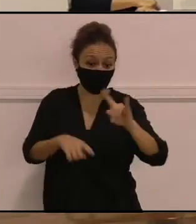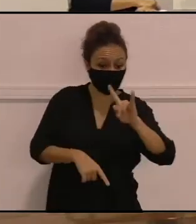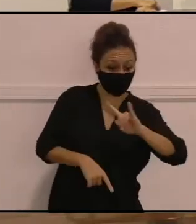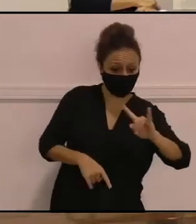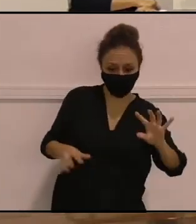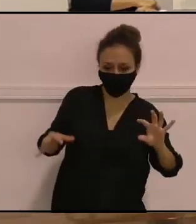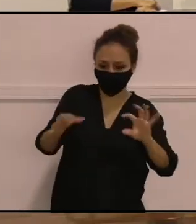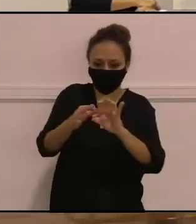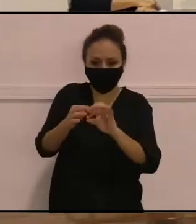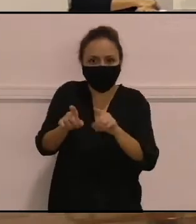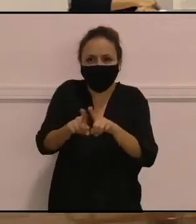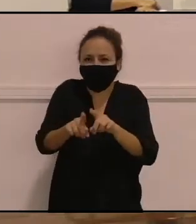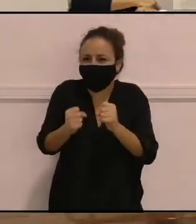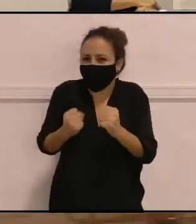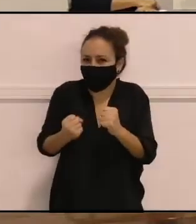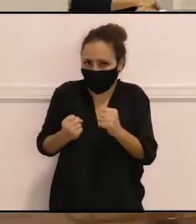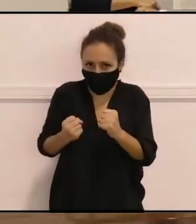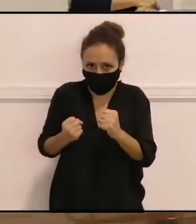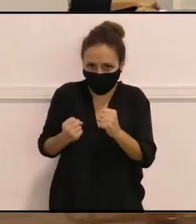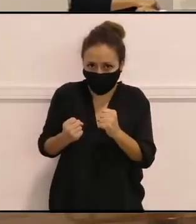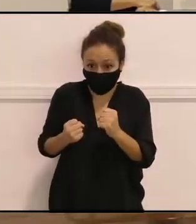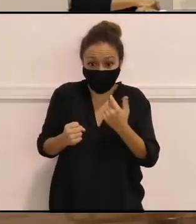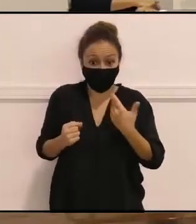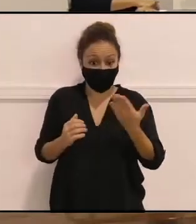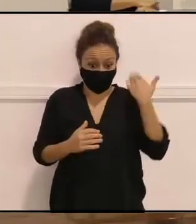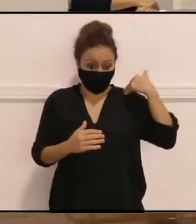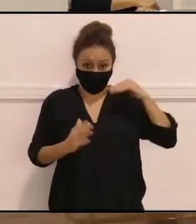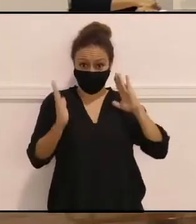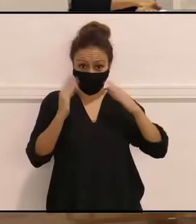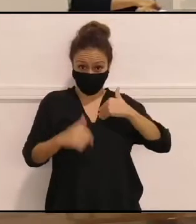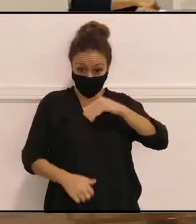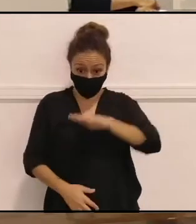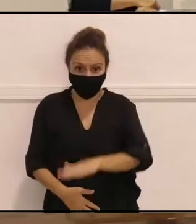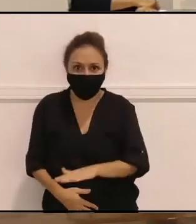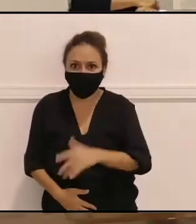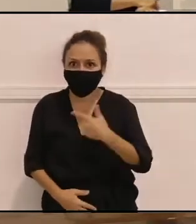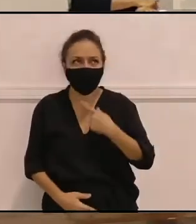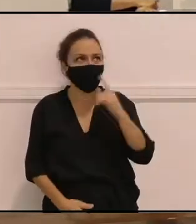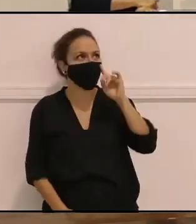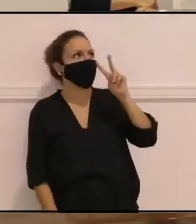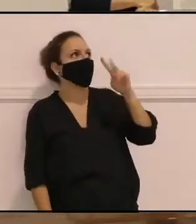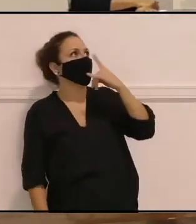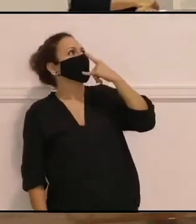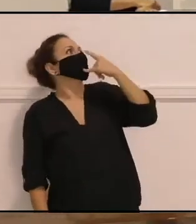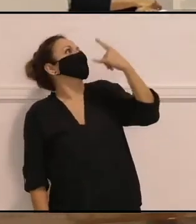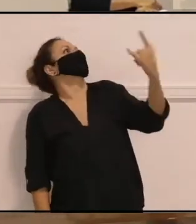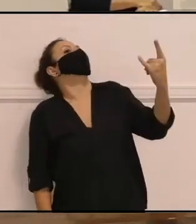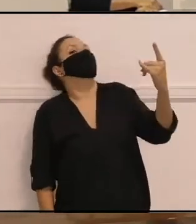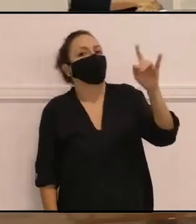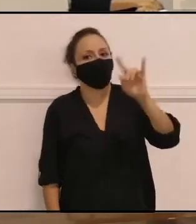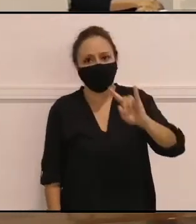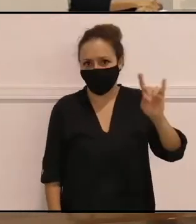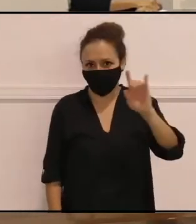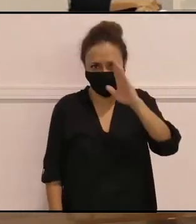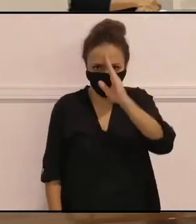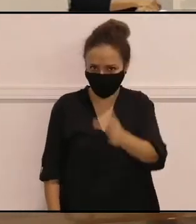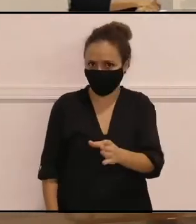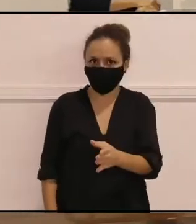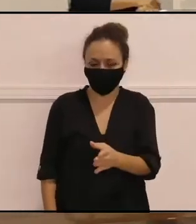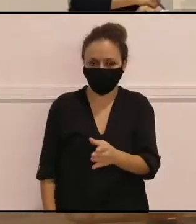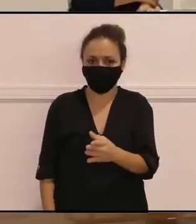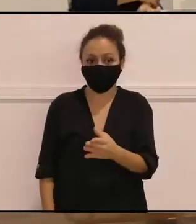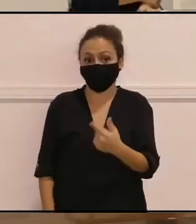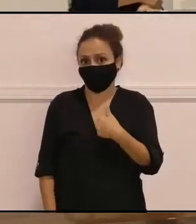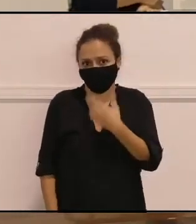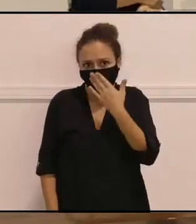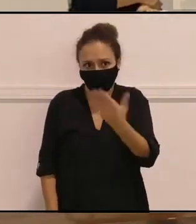fuerte, que me ha hecho también a mí desde el primer momento, desde chiquitita, pues atraparme en ello, ¿no? Y yo, pues